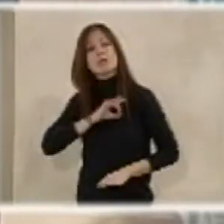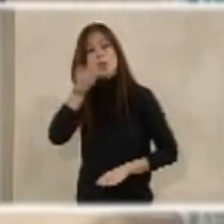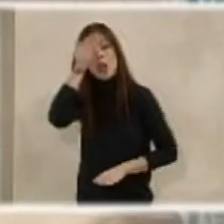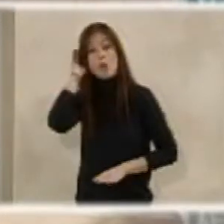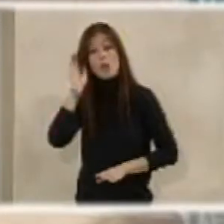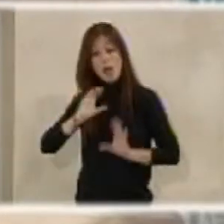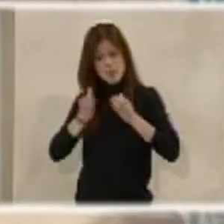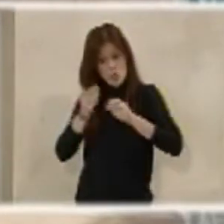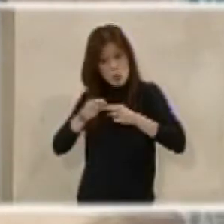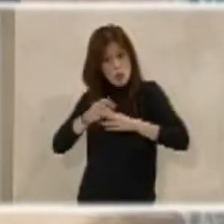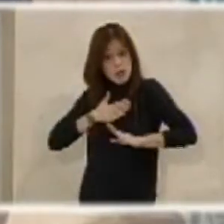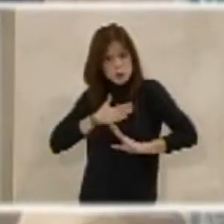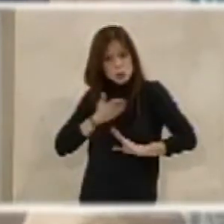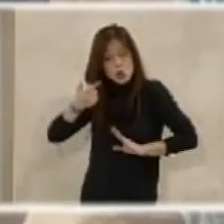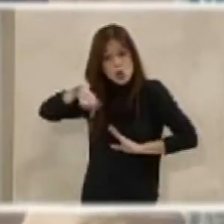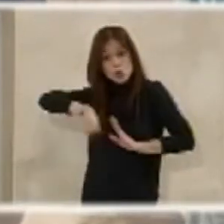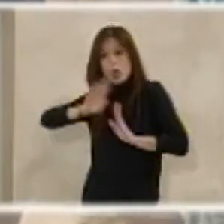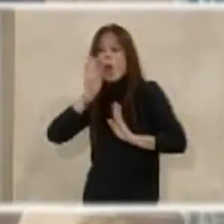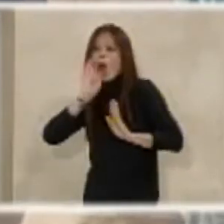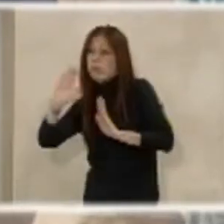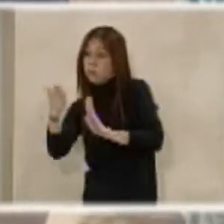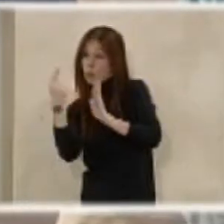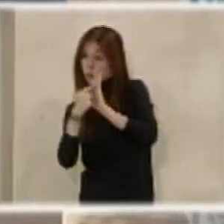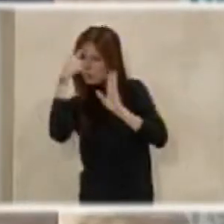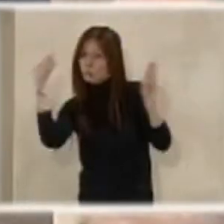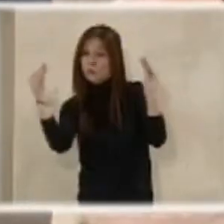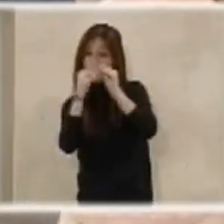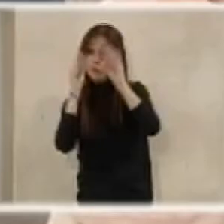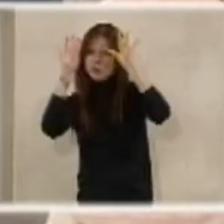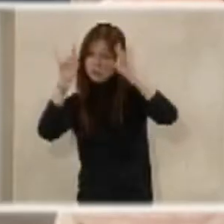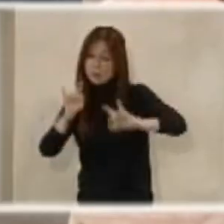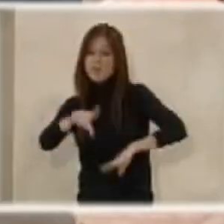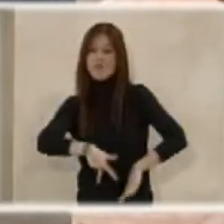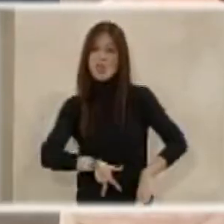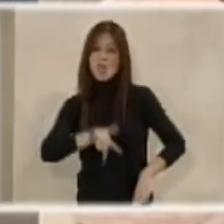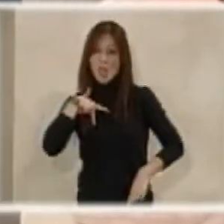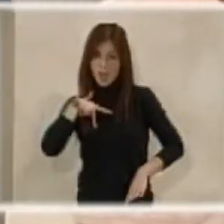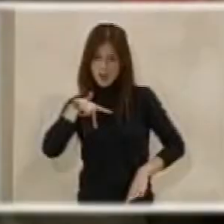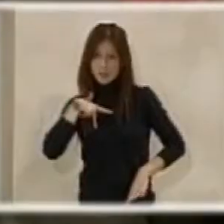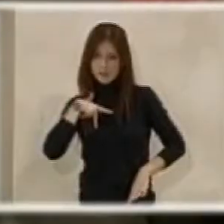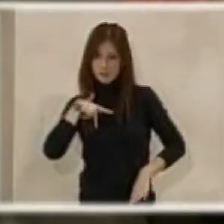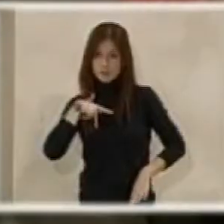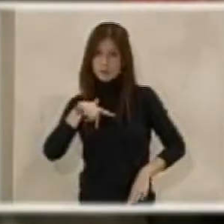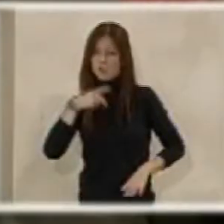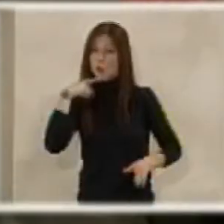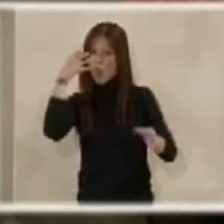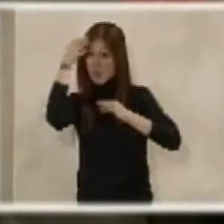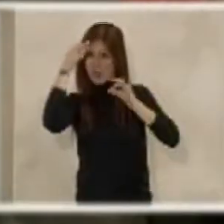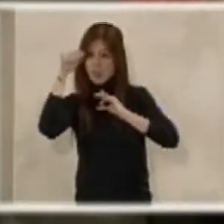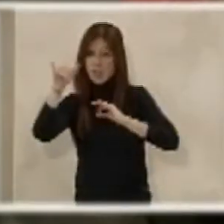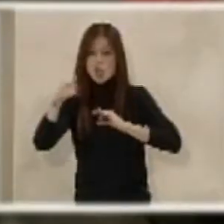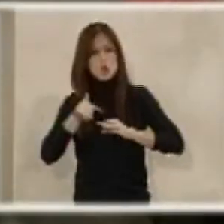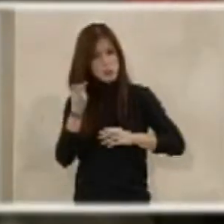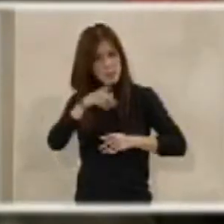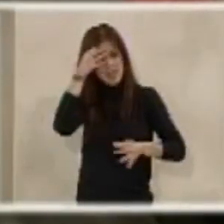nosotros, estando de acuerdo en el punto que usted trae, que es general y con la matización que usted ha hecho y